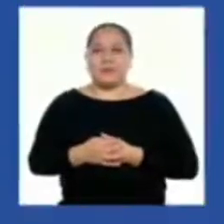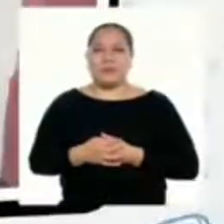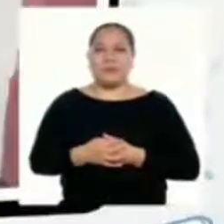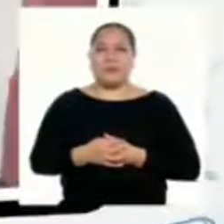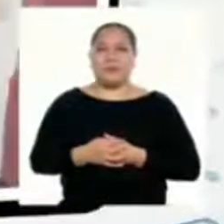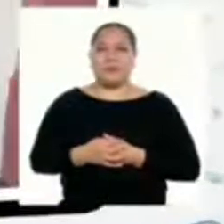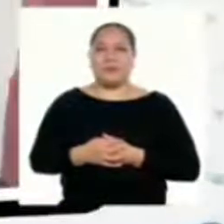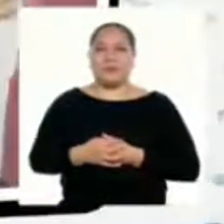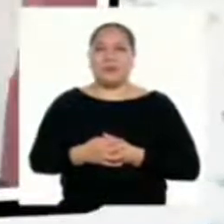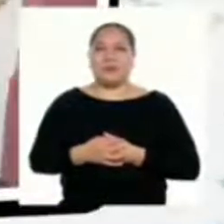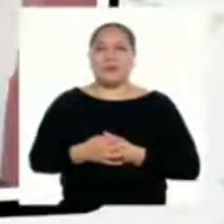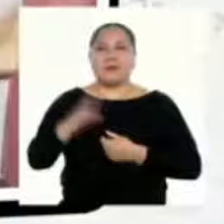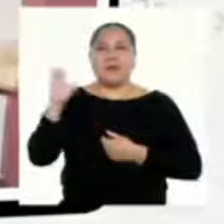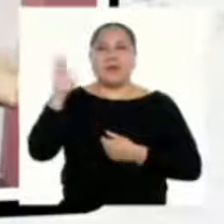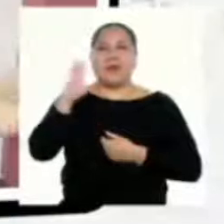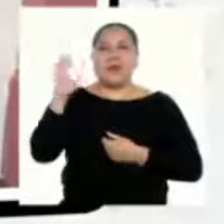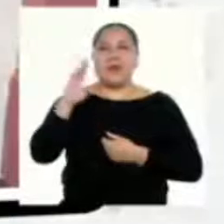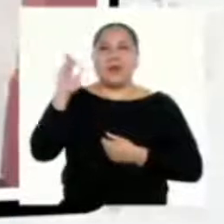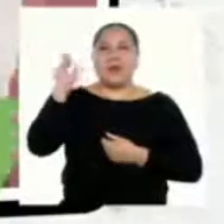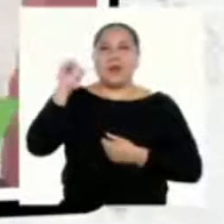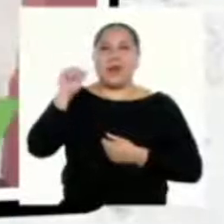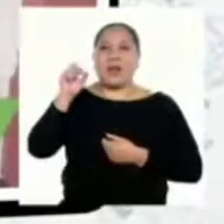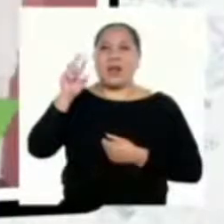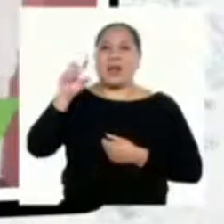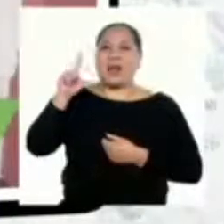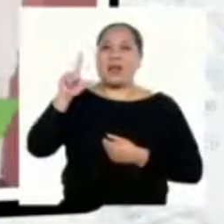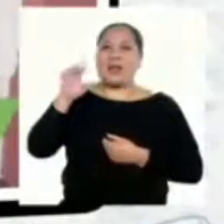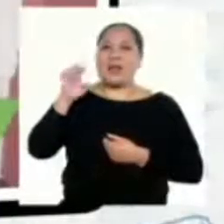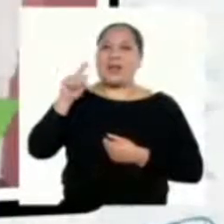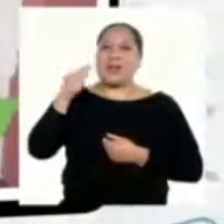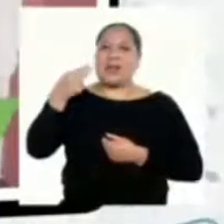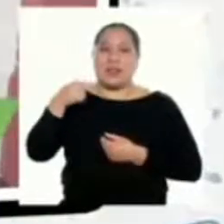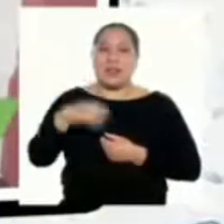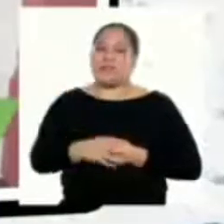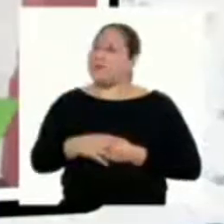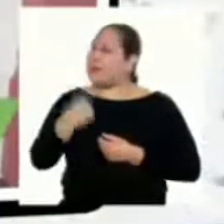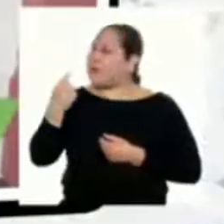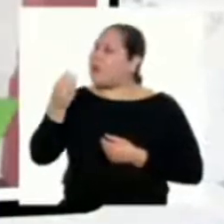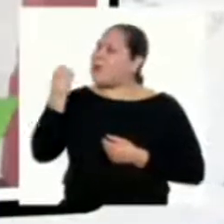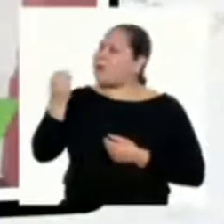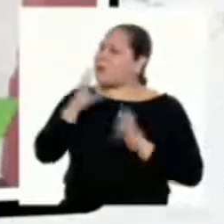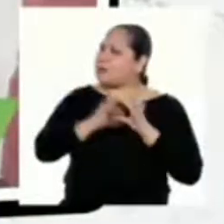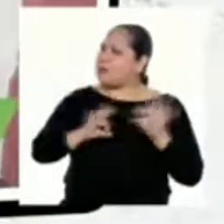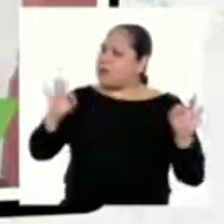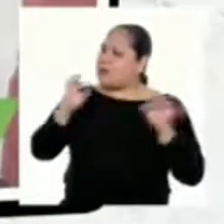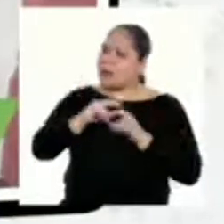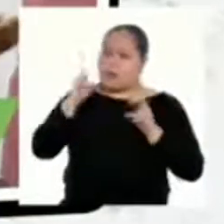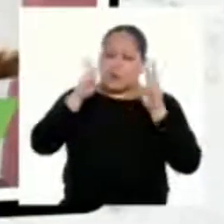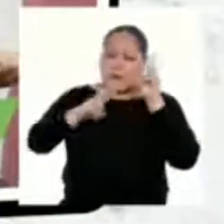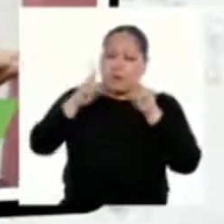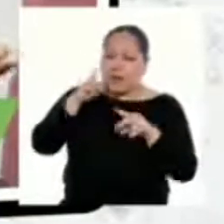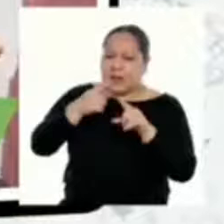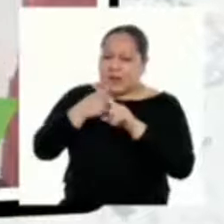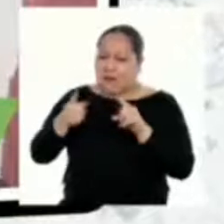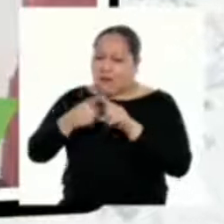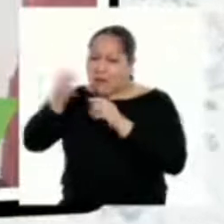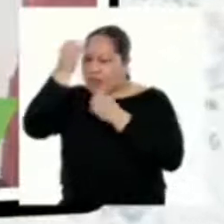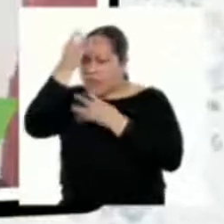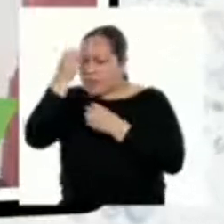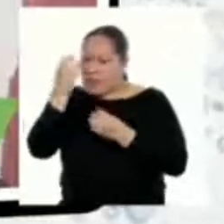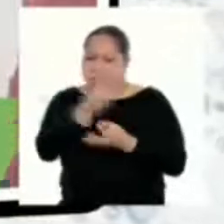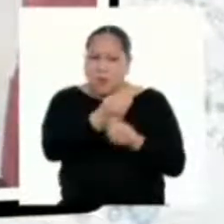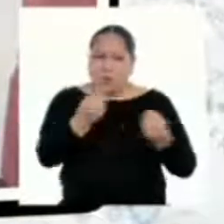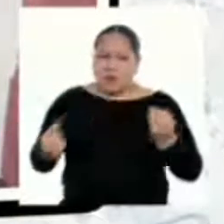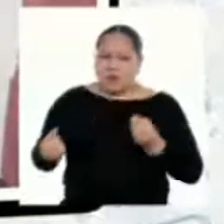Hola profesora ¿Por qué es importante consultar fuentes diversas y muchos puntos de vista de un mismo